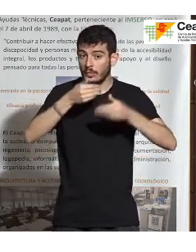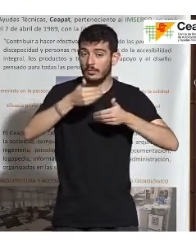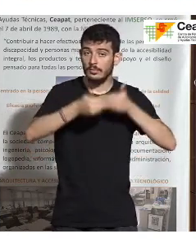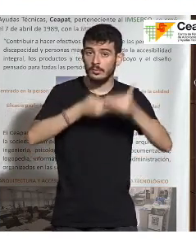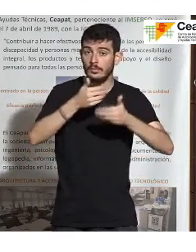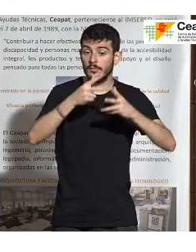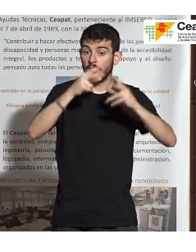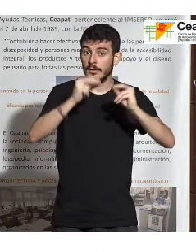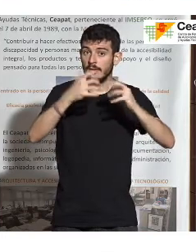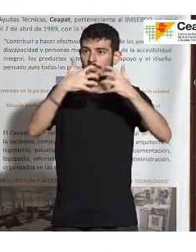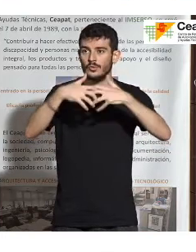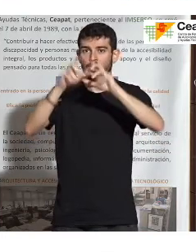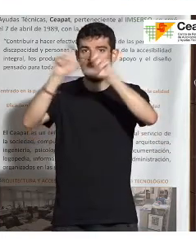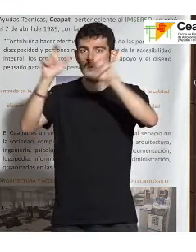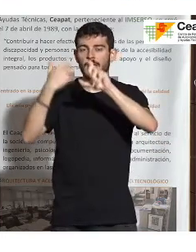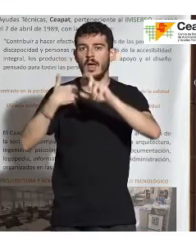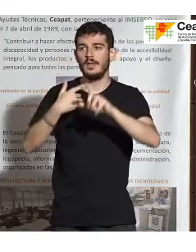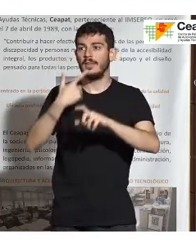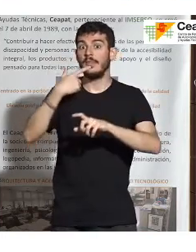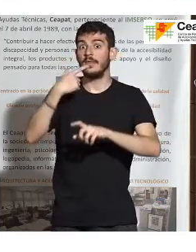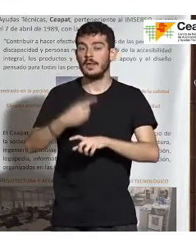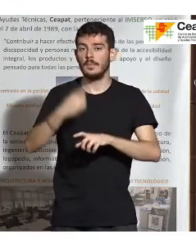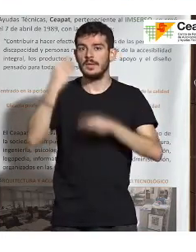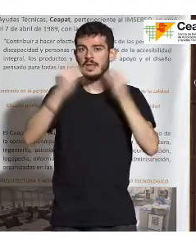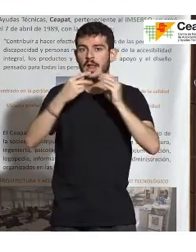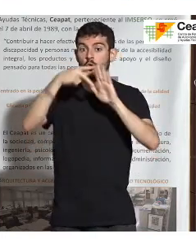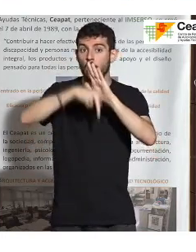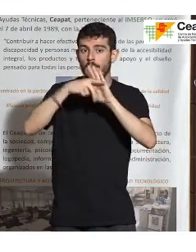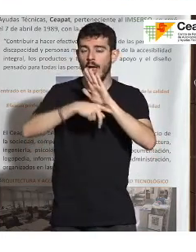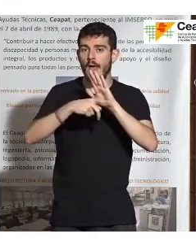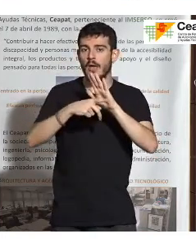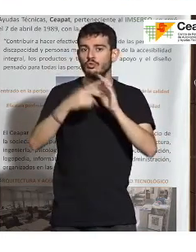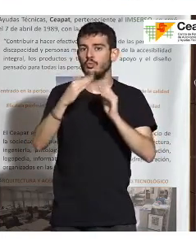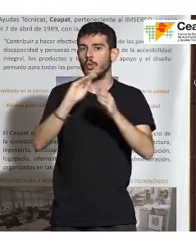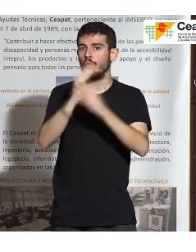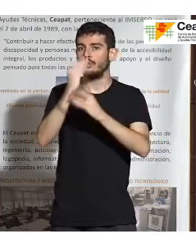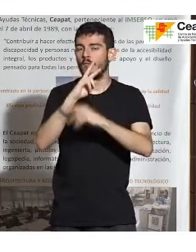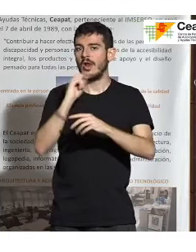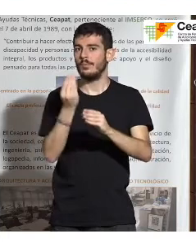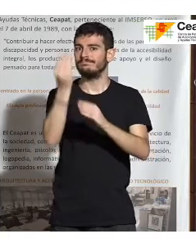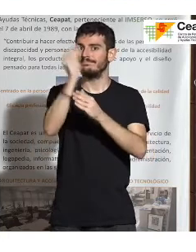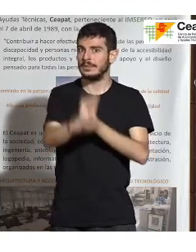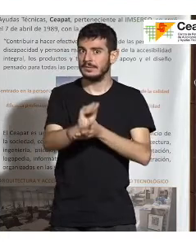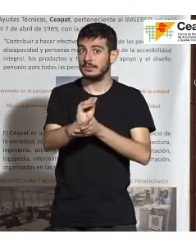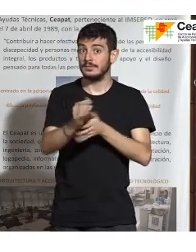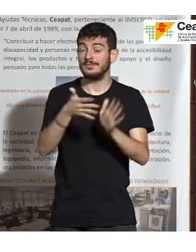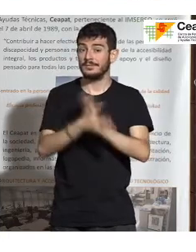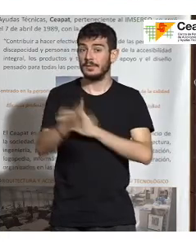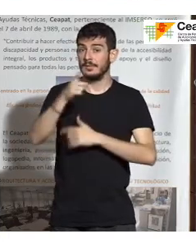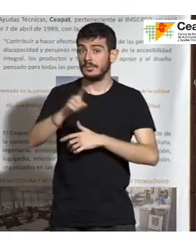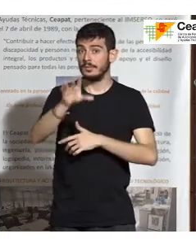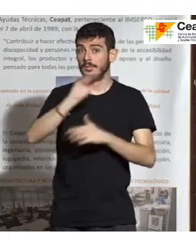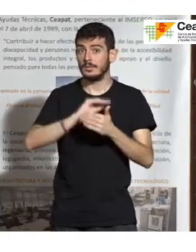industria dijo que consideraba que la norma añadía valor a sus productos, o sea, que entendían que la aplicación de la